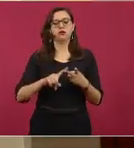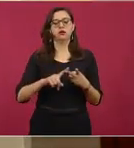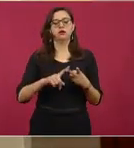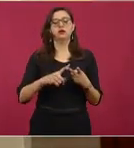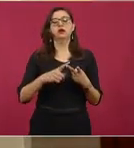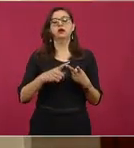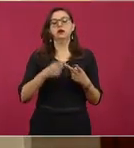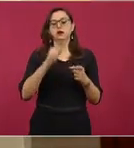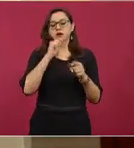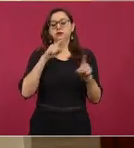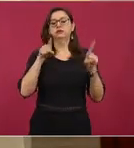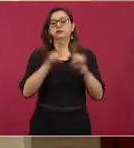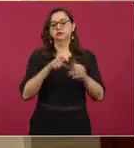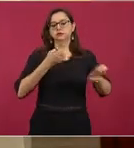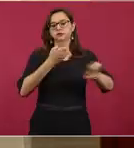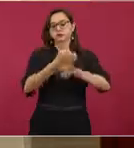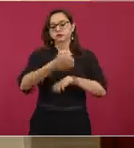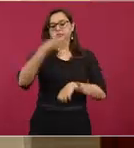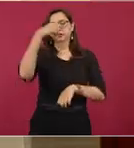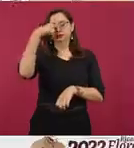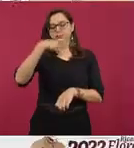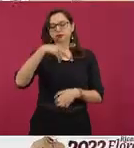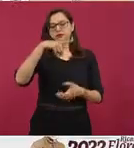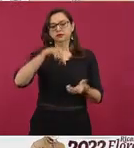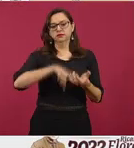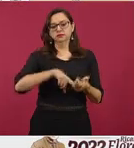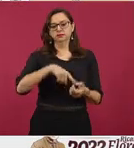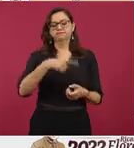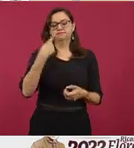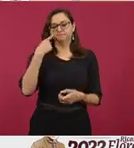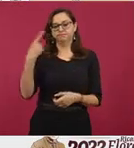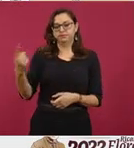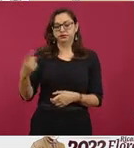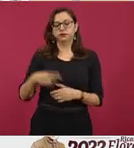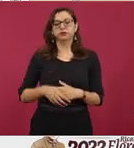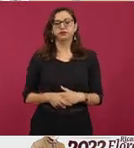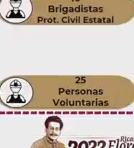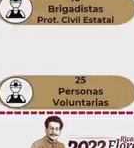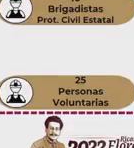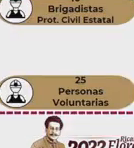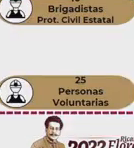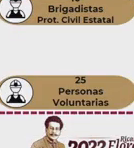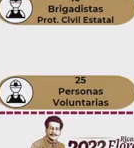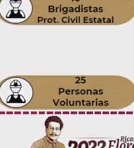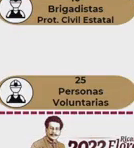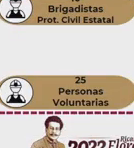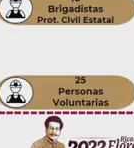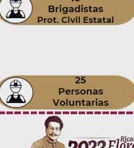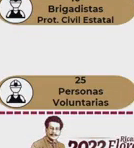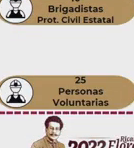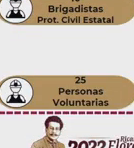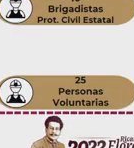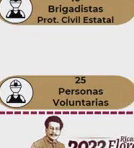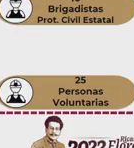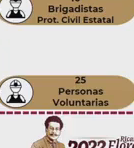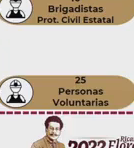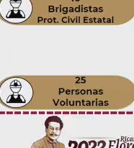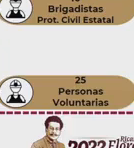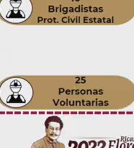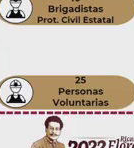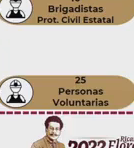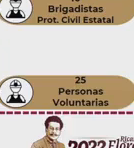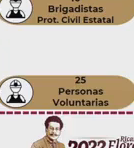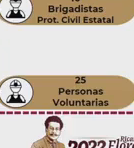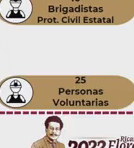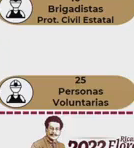Estatal y también voluntarios. Y por parte del personal militar están